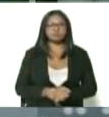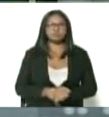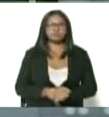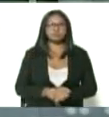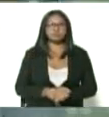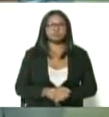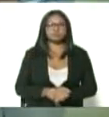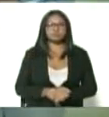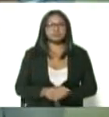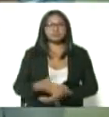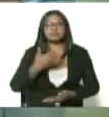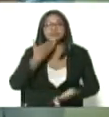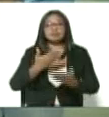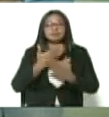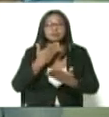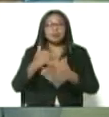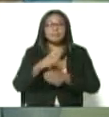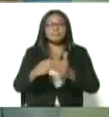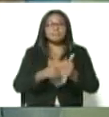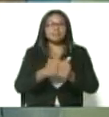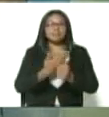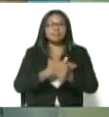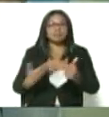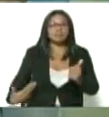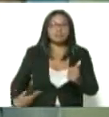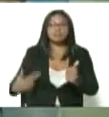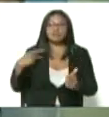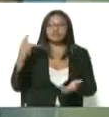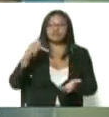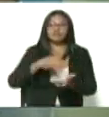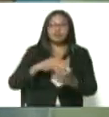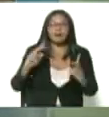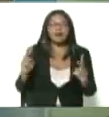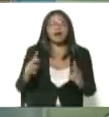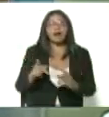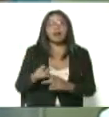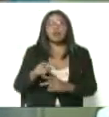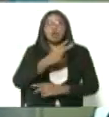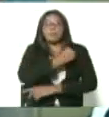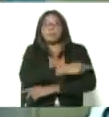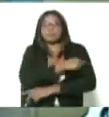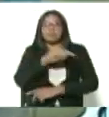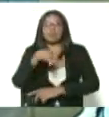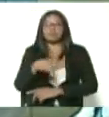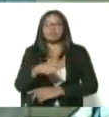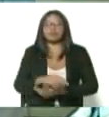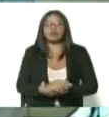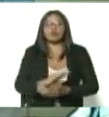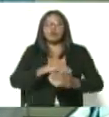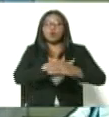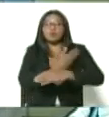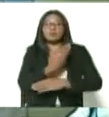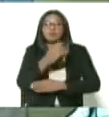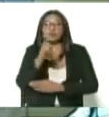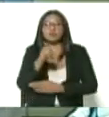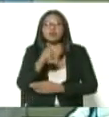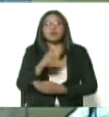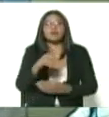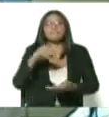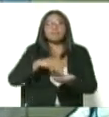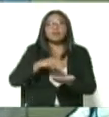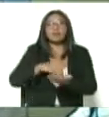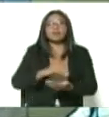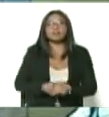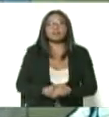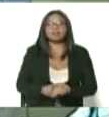Gracias, querida vicepresidenta, Adelcy Rodríguez. Aquí estamos, en el Victorino Santaella, hospital universitario. Me acompaña el jefe de la